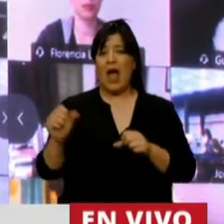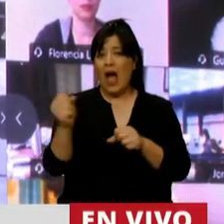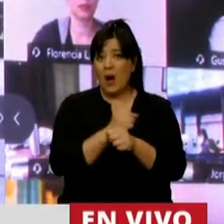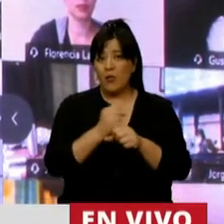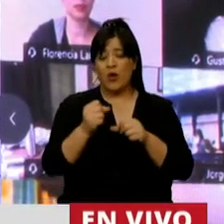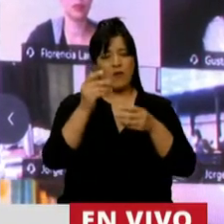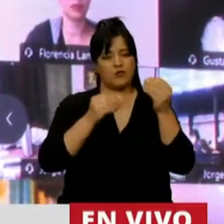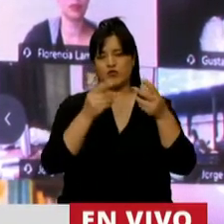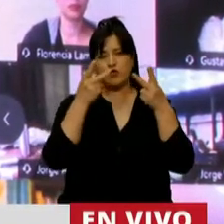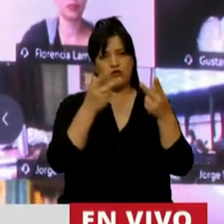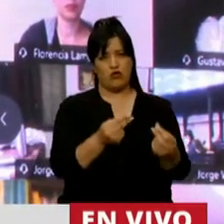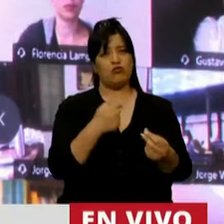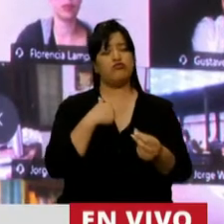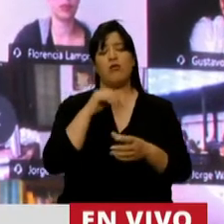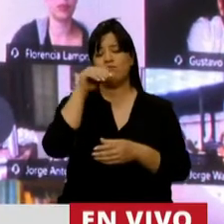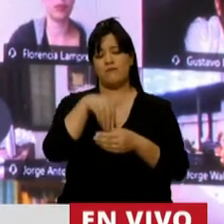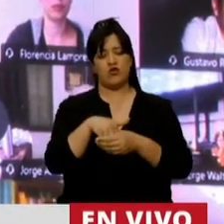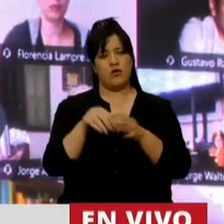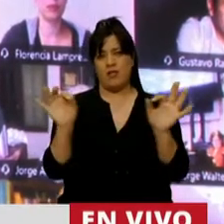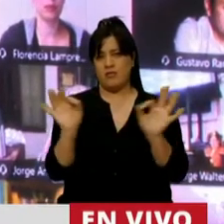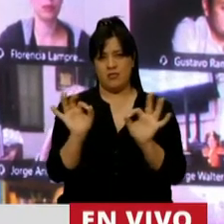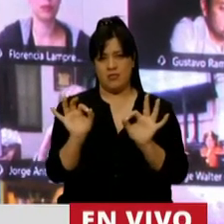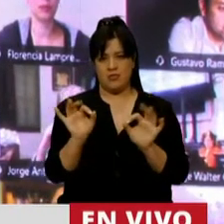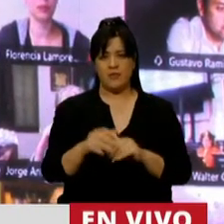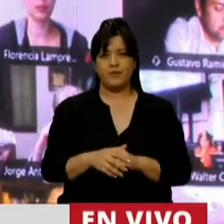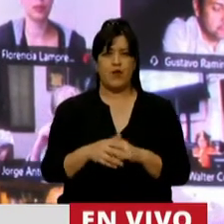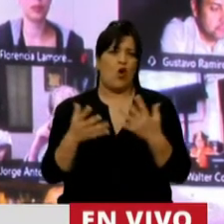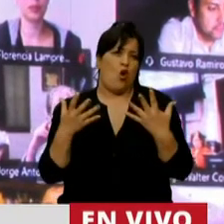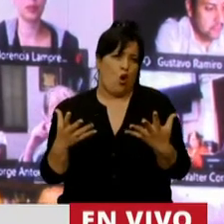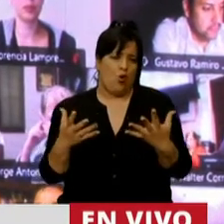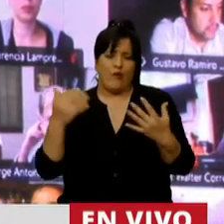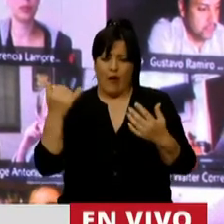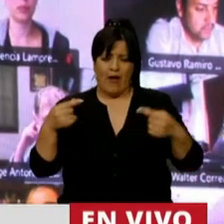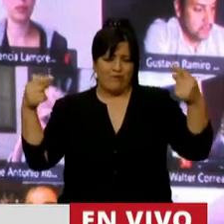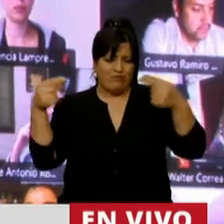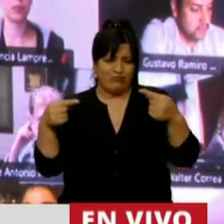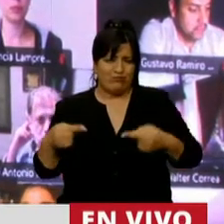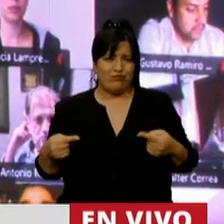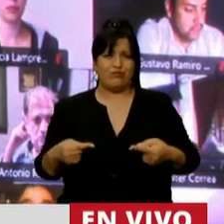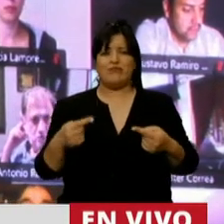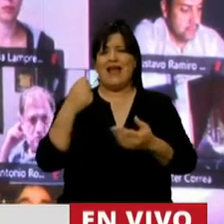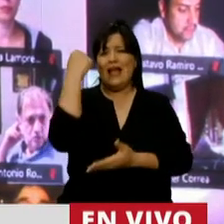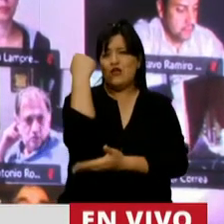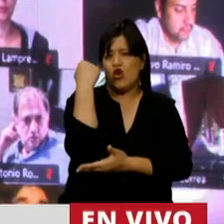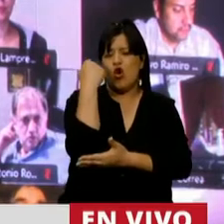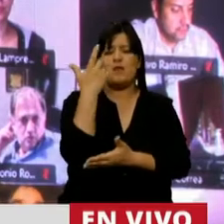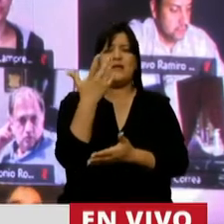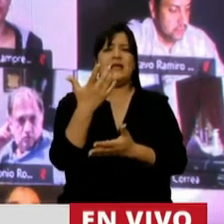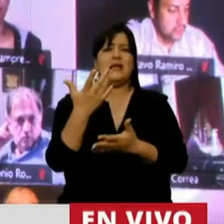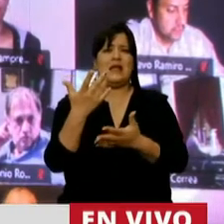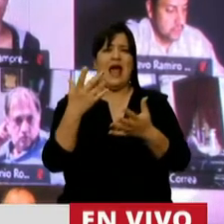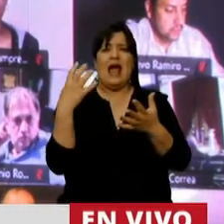presupuesto y me voy a abstener. Lógicamente que todos los desencuentros entre macro y microeconomía han quedado